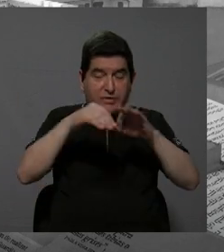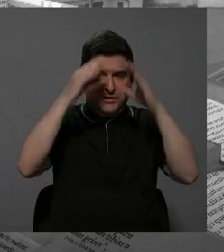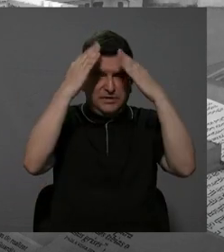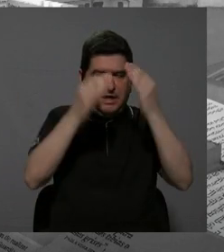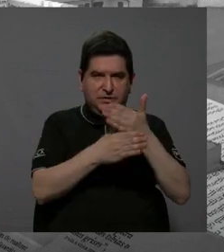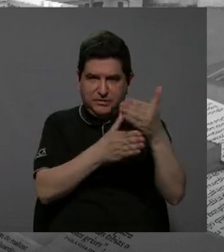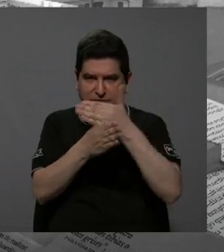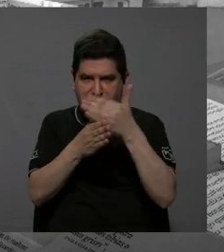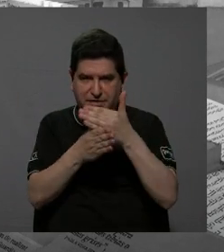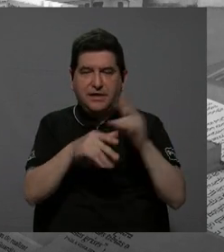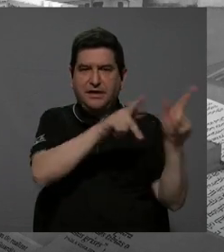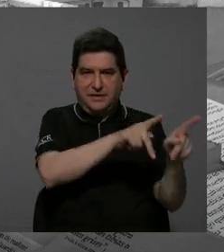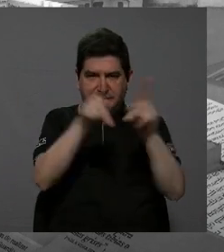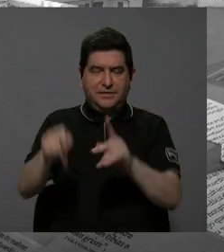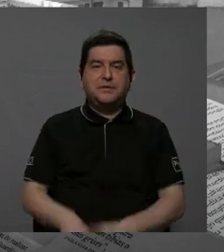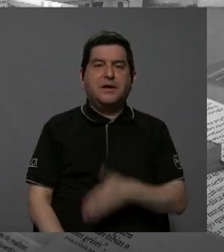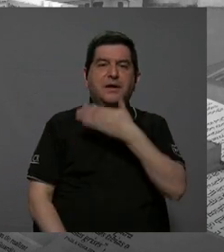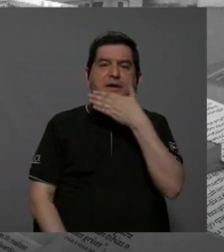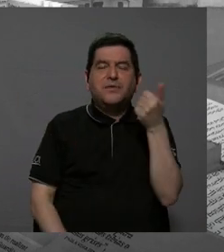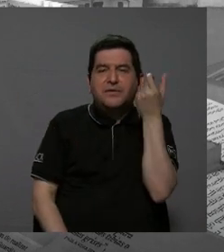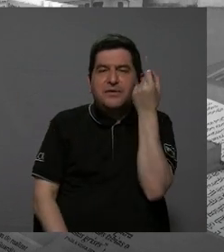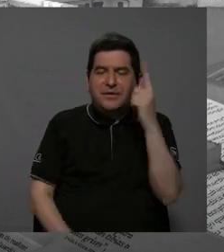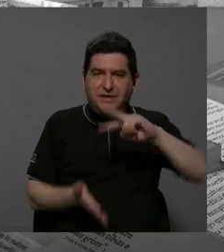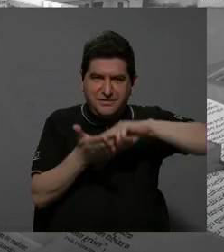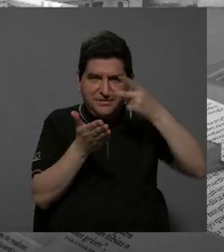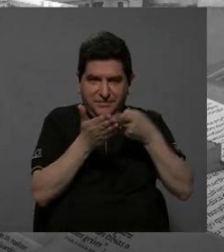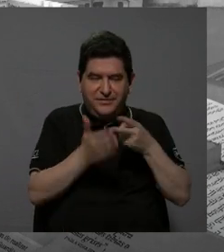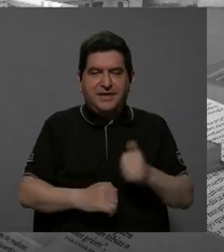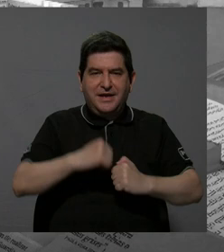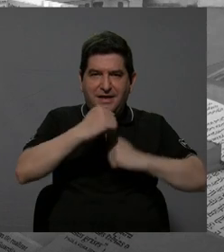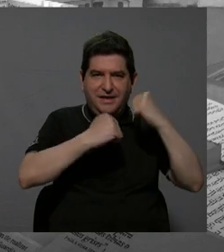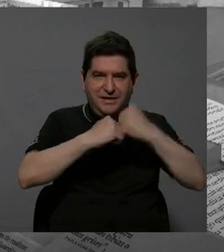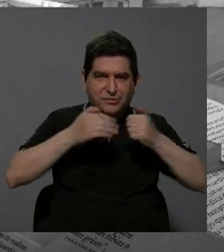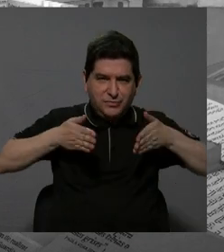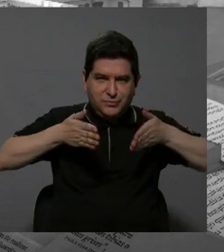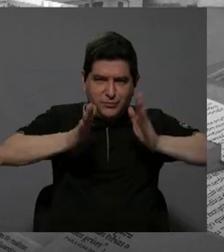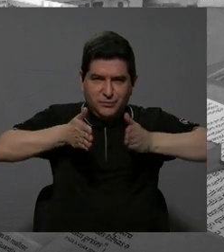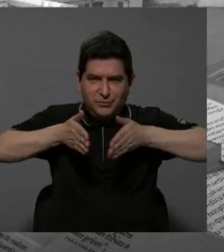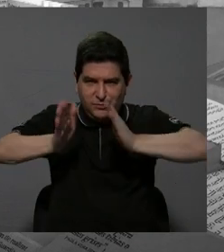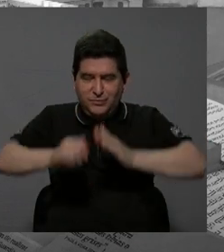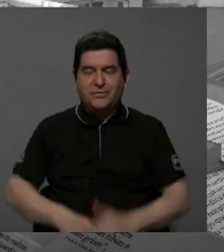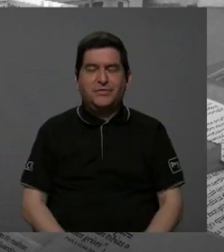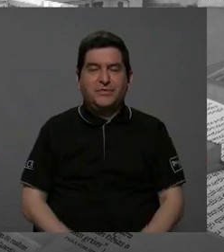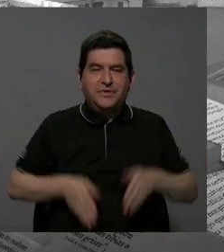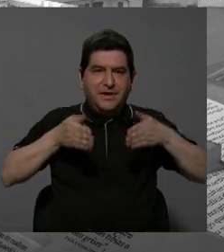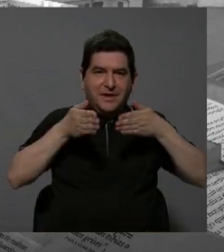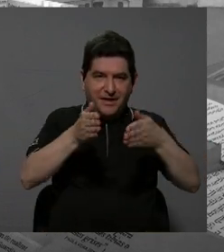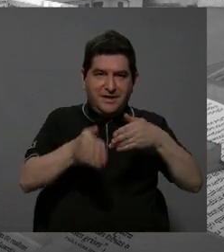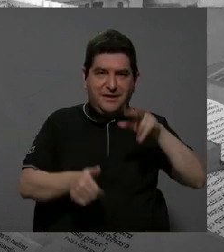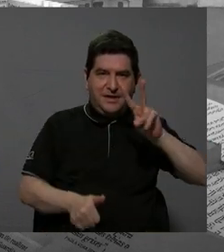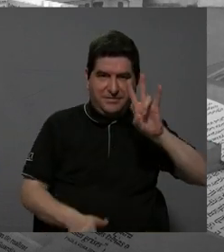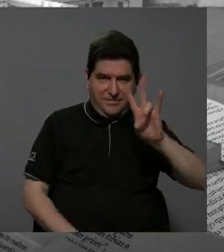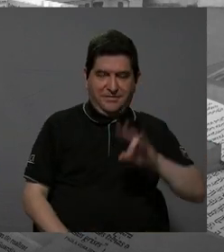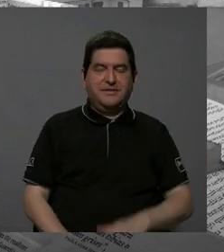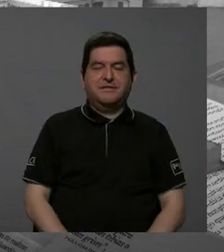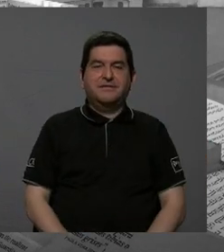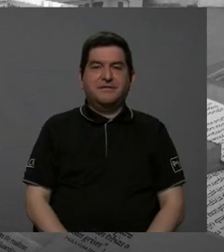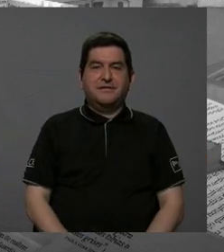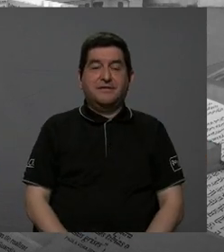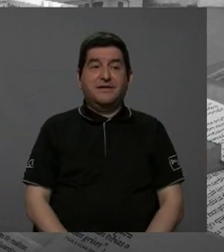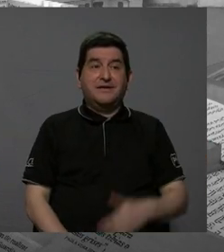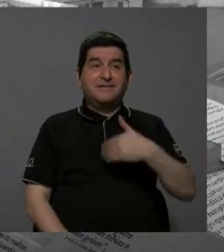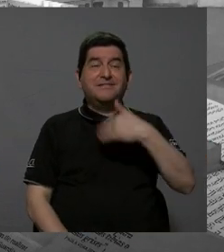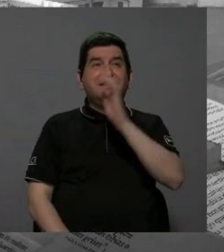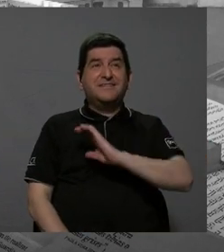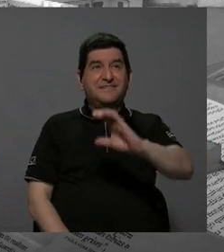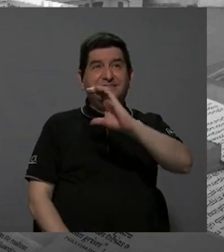ayudar a que haya una mejor comprensión de lo que es nuestra infraestructura vial. La Ruta 27 es una ruta que tiene